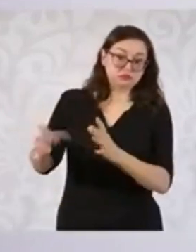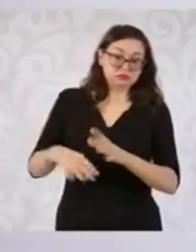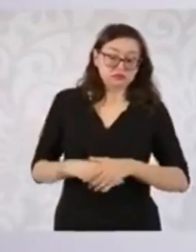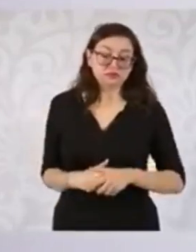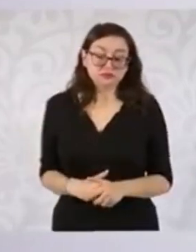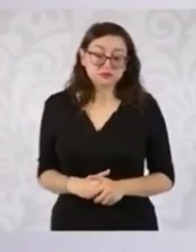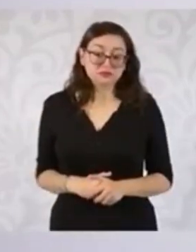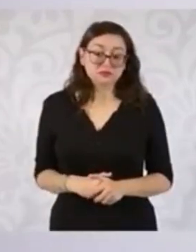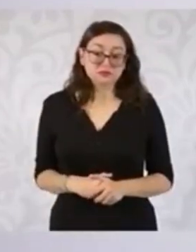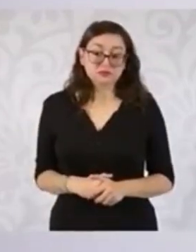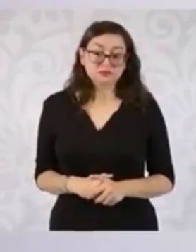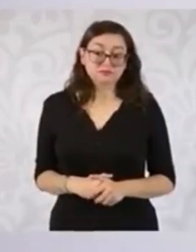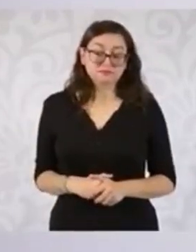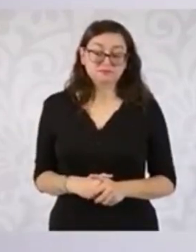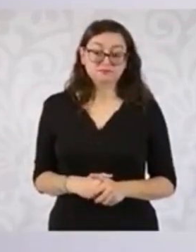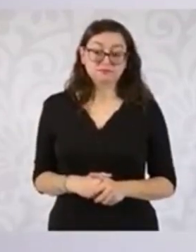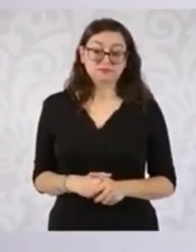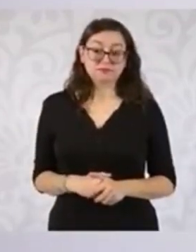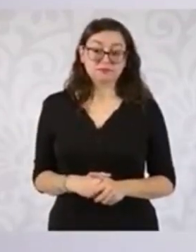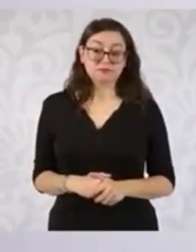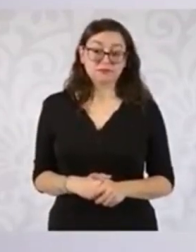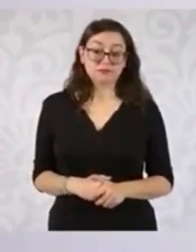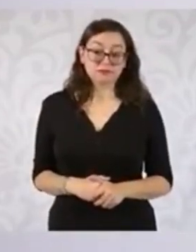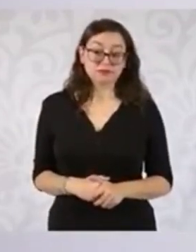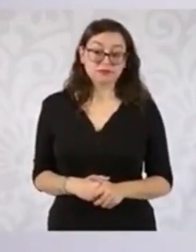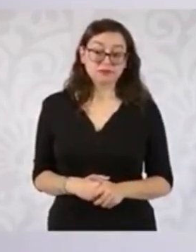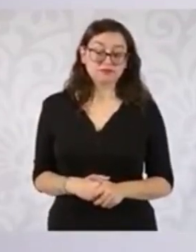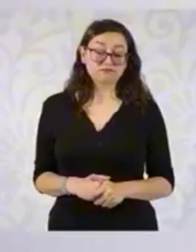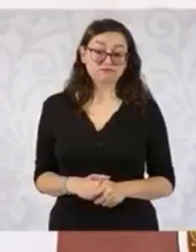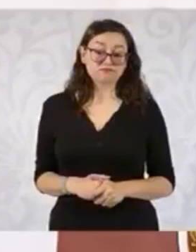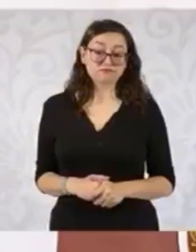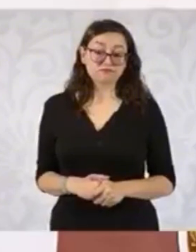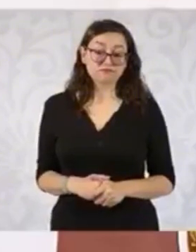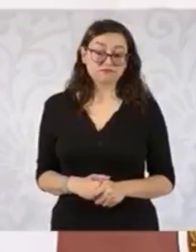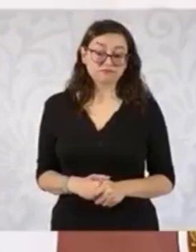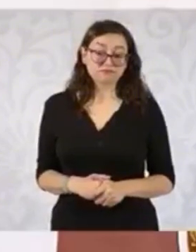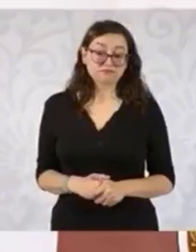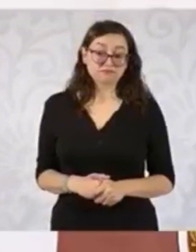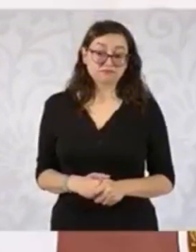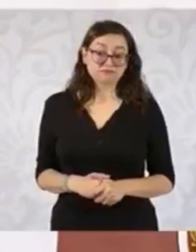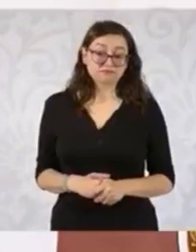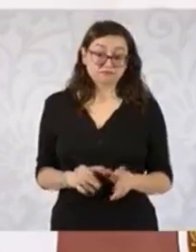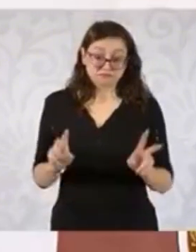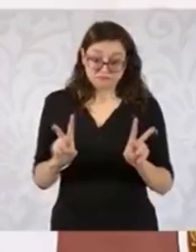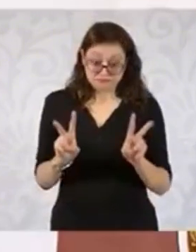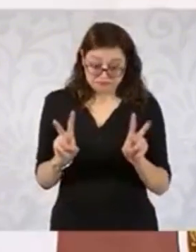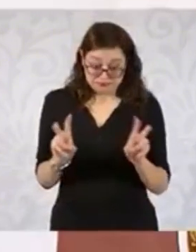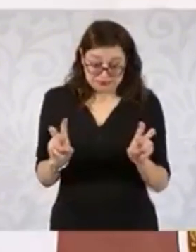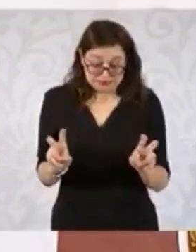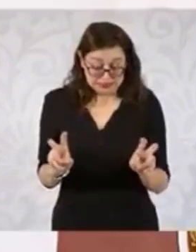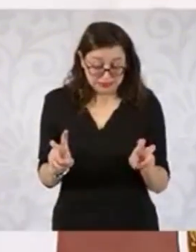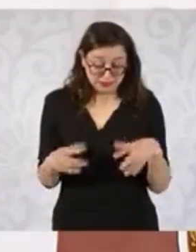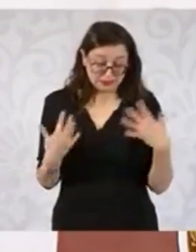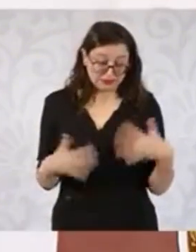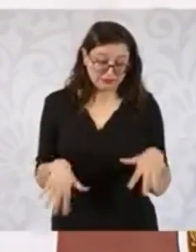tema aquí, el tema de fondo, es cómo alguien, incluso que fue premiado